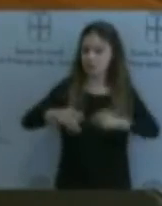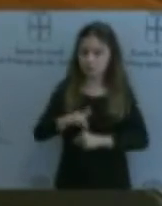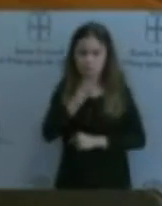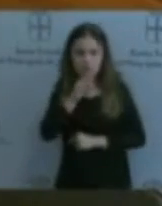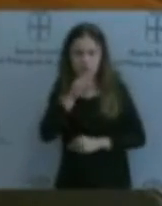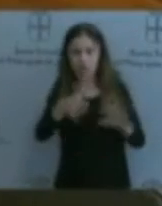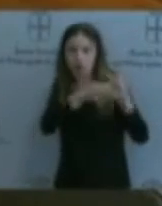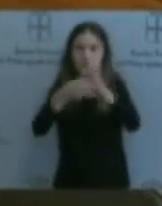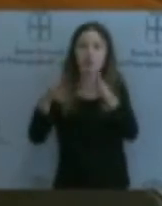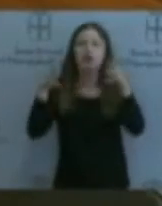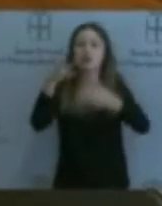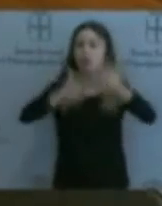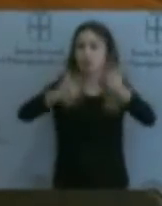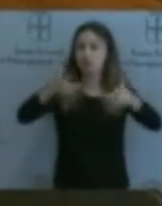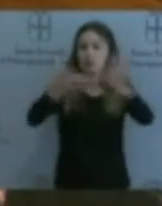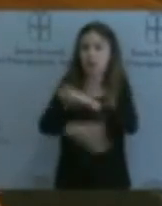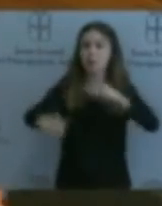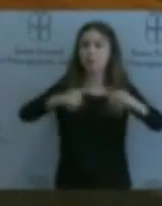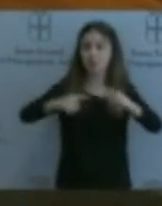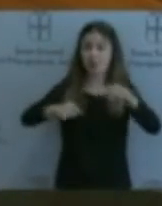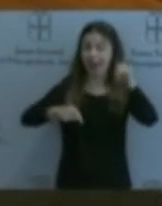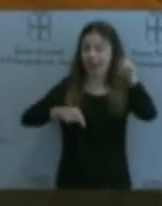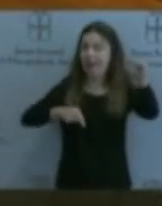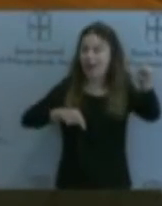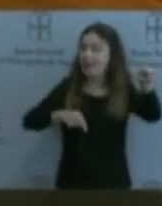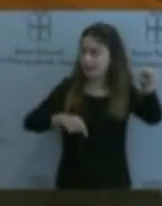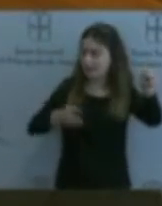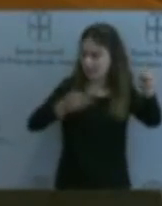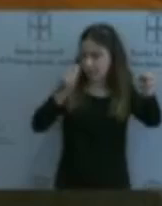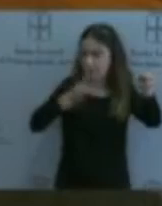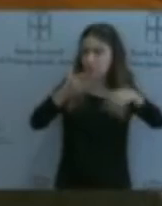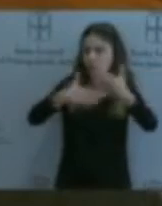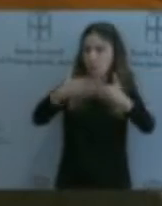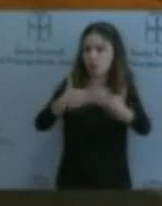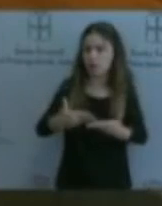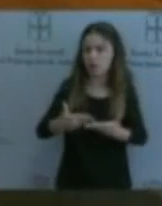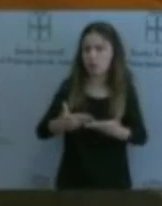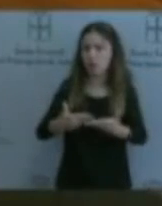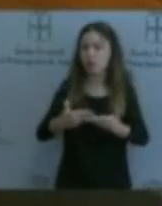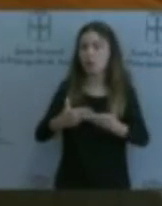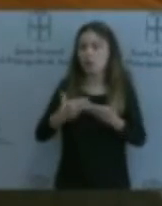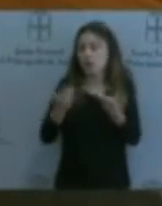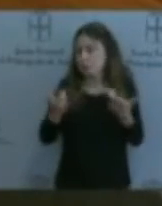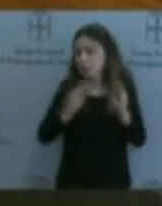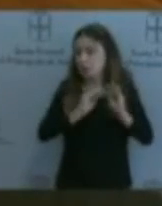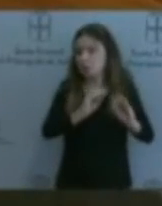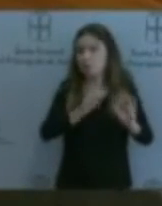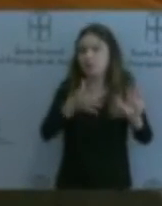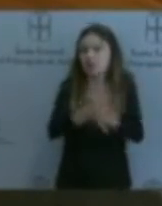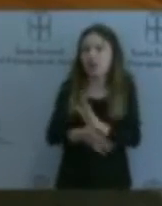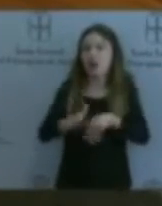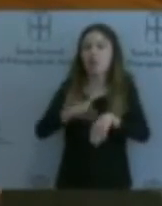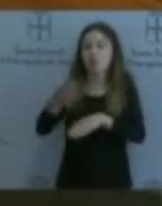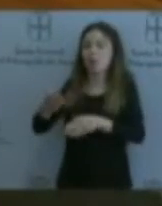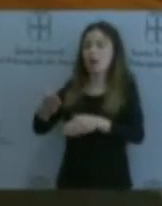tomando la propia dirección de la compañía por un proceso de cooptación y tampoco entiendo que se nos pueda culpar a nosotros de que se